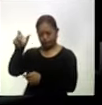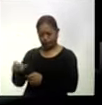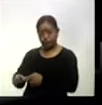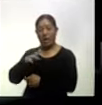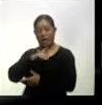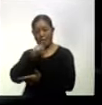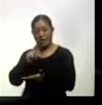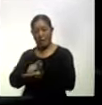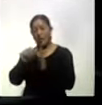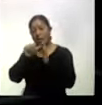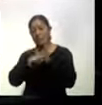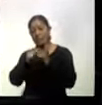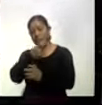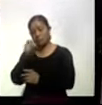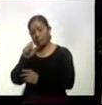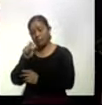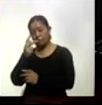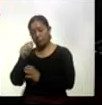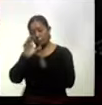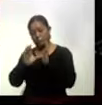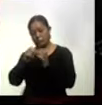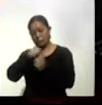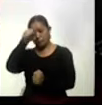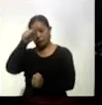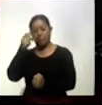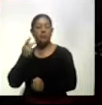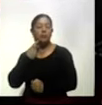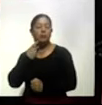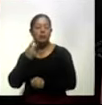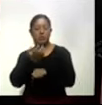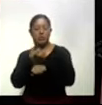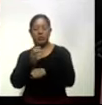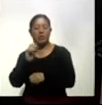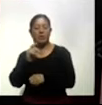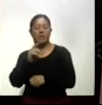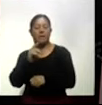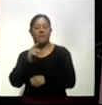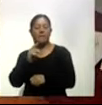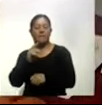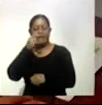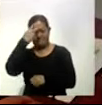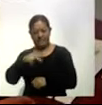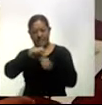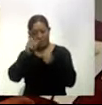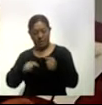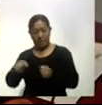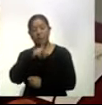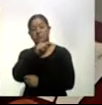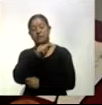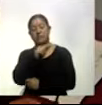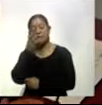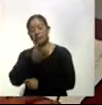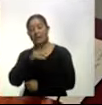le confieren el artículo 128 de la Constitución Política de los Estados Unidos Mexicanos, 70, fracción décima tercera y